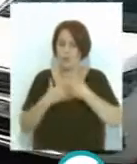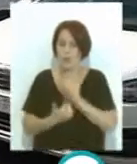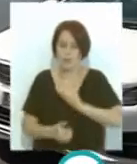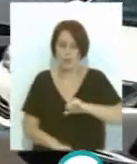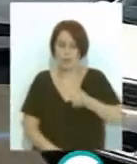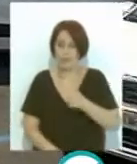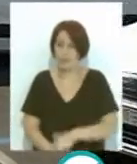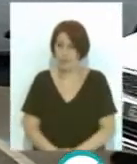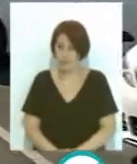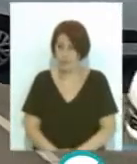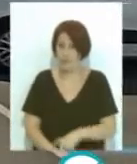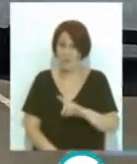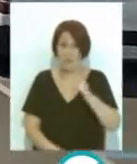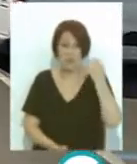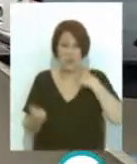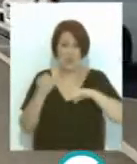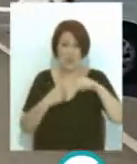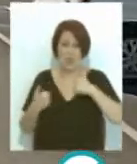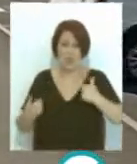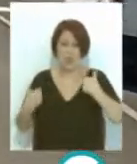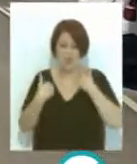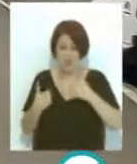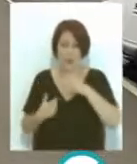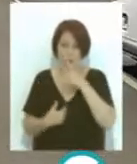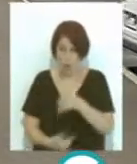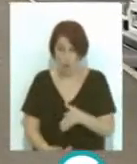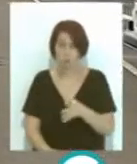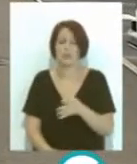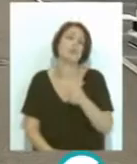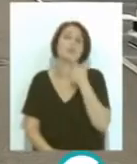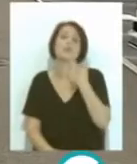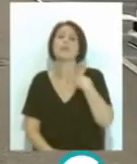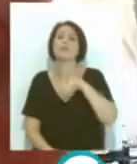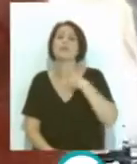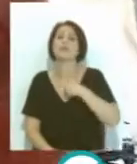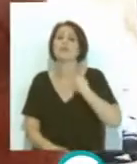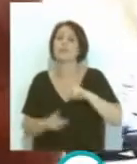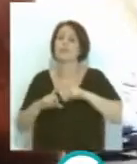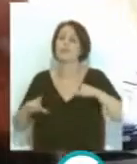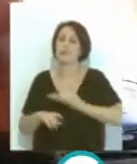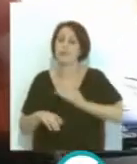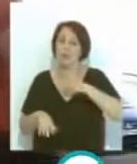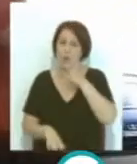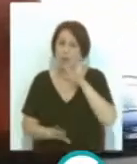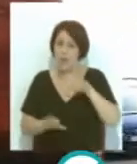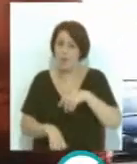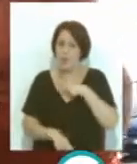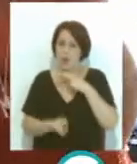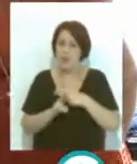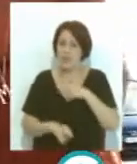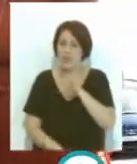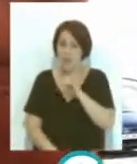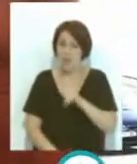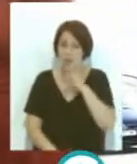ayuntamiento y es la primera actuación a su cargo ya que según ha señalado la presidenta de la empresa municipal de aguas Ana Fernández